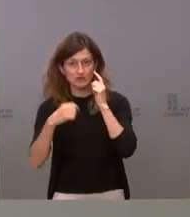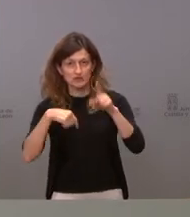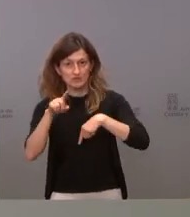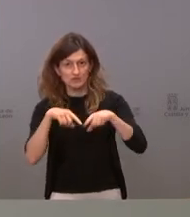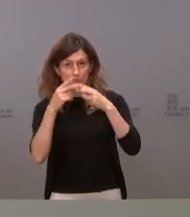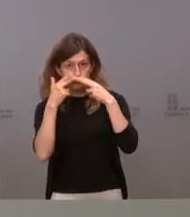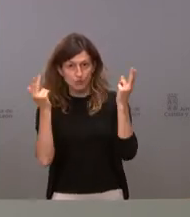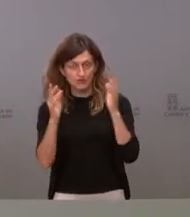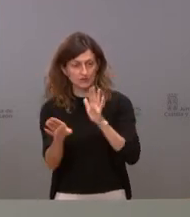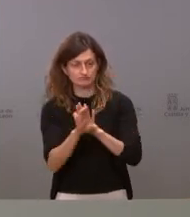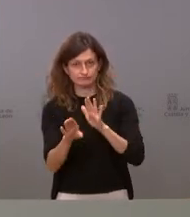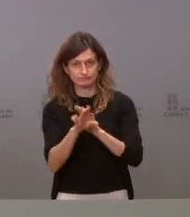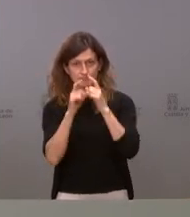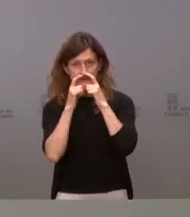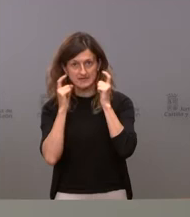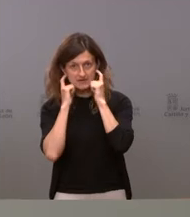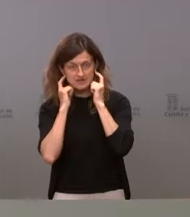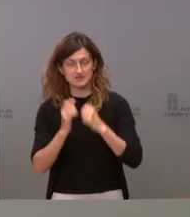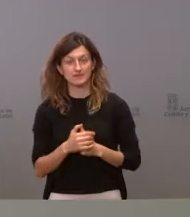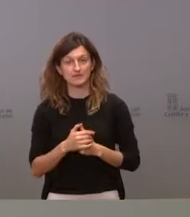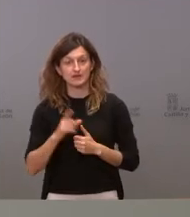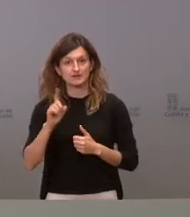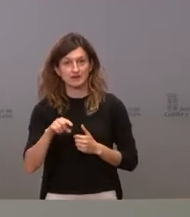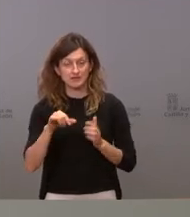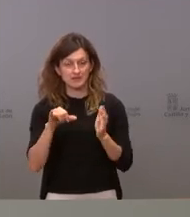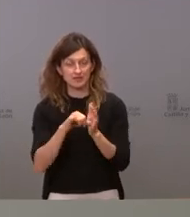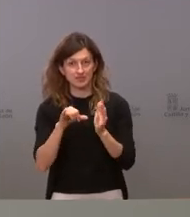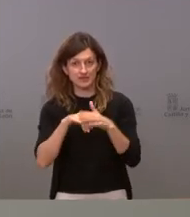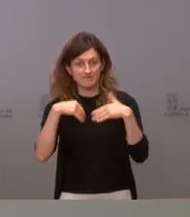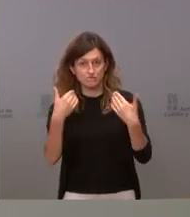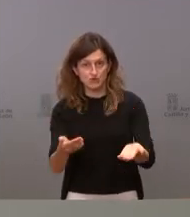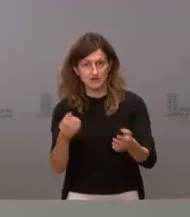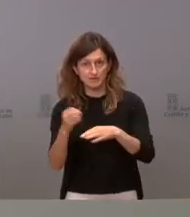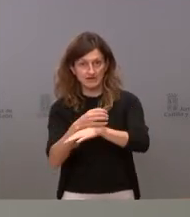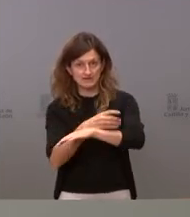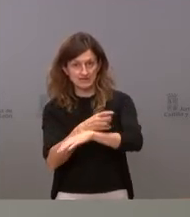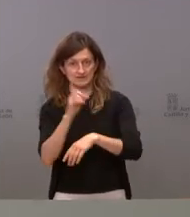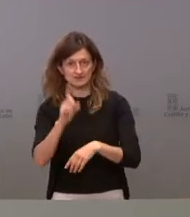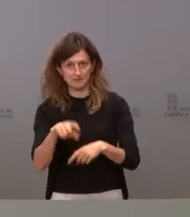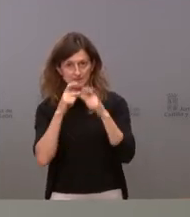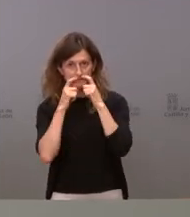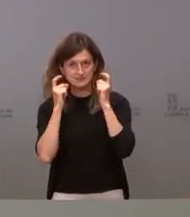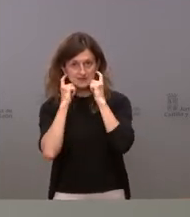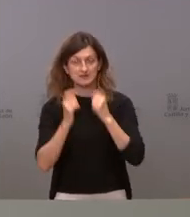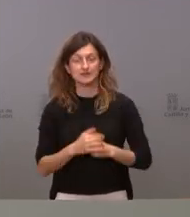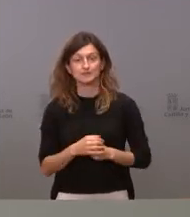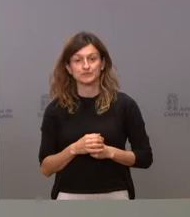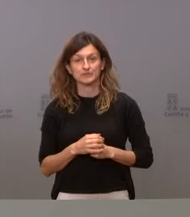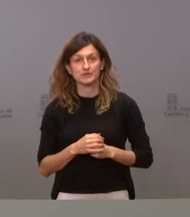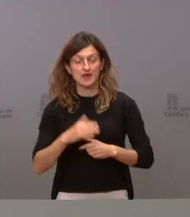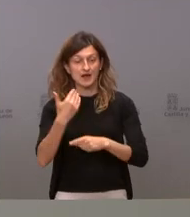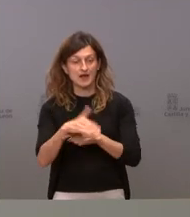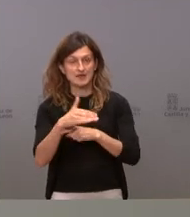público seguirá siendo obligatoria incluso andenes del tren al exterior. En eventos multitudinarios, en espacios abiertos, siempre será